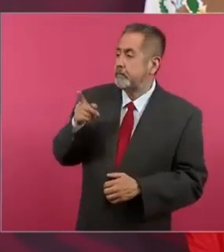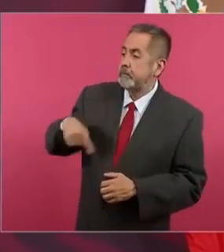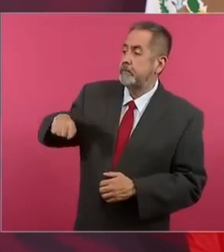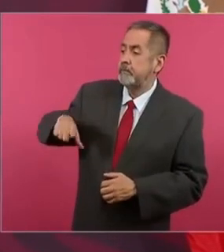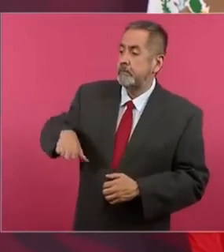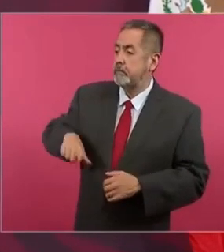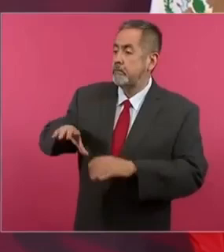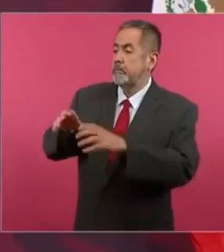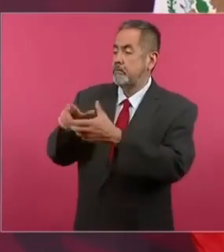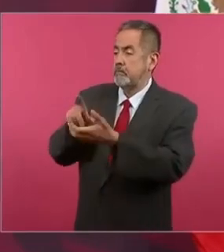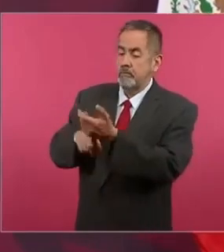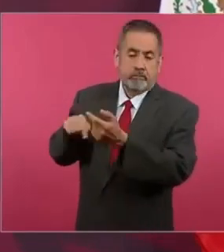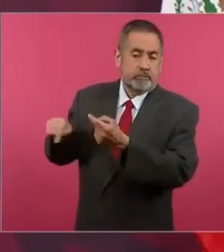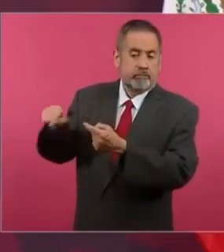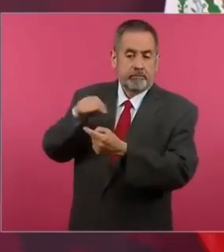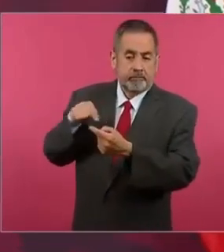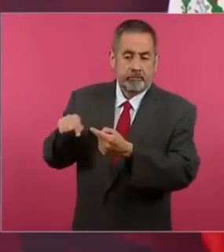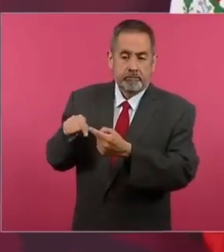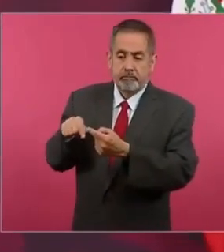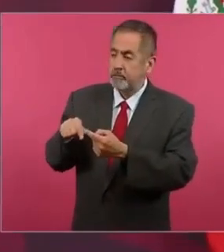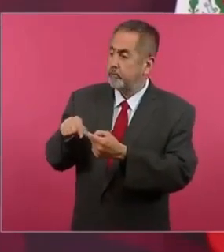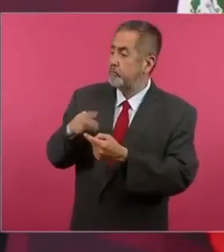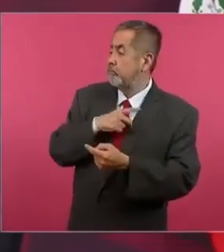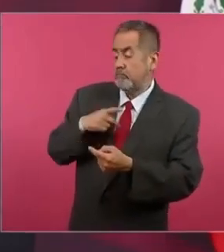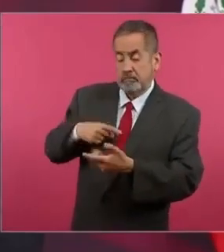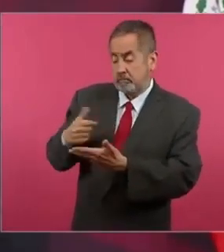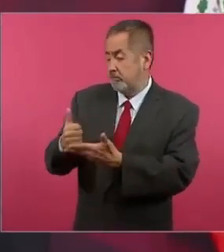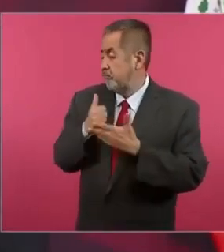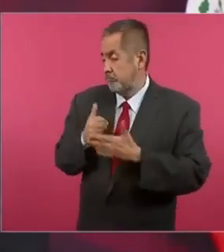les ayude cada vez